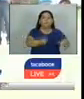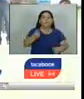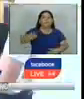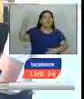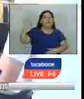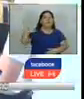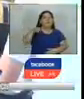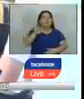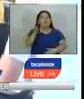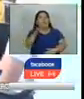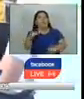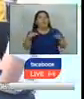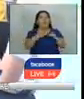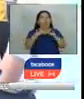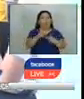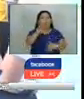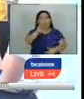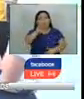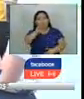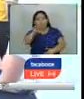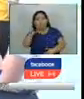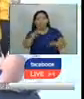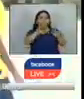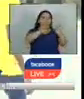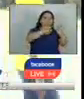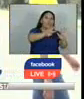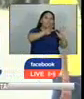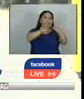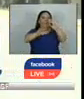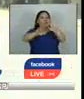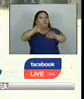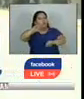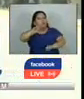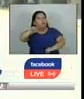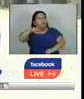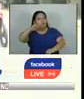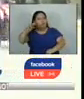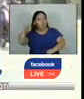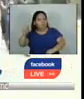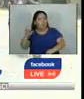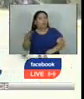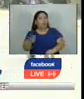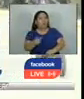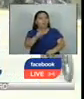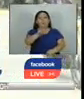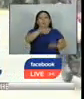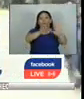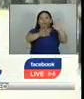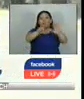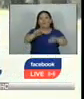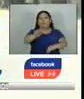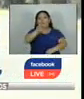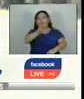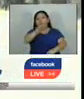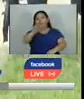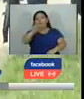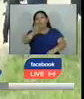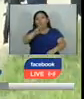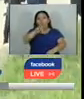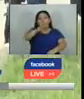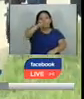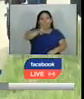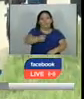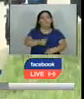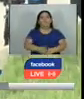de con nacionales fue similar 98 mil 690 aprehensiones para un promedio de 8 mil 224 al mes